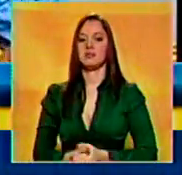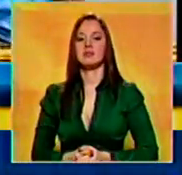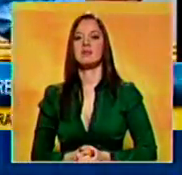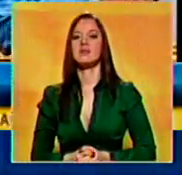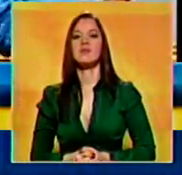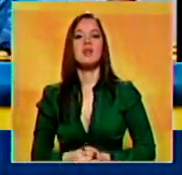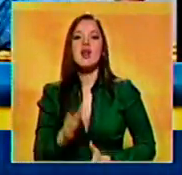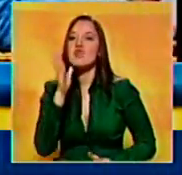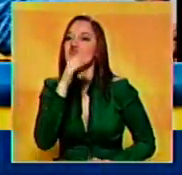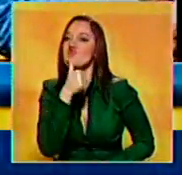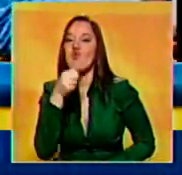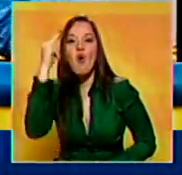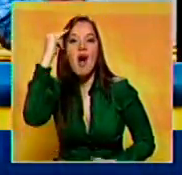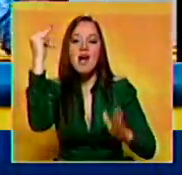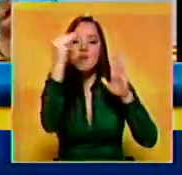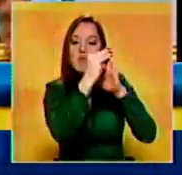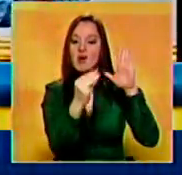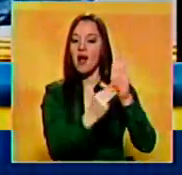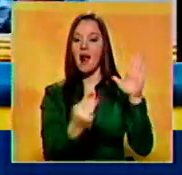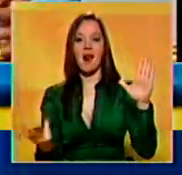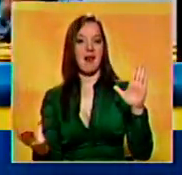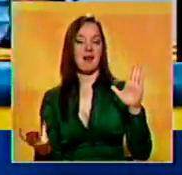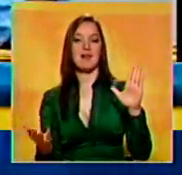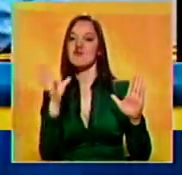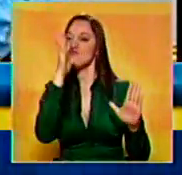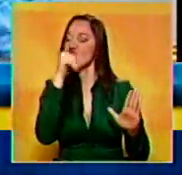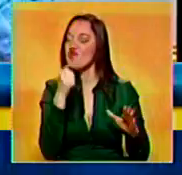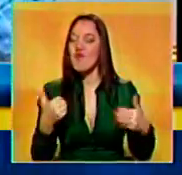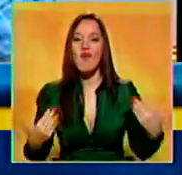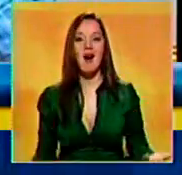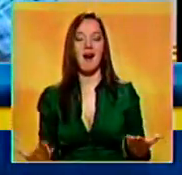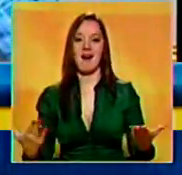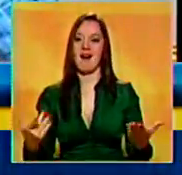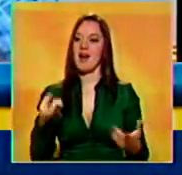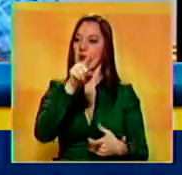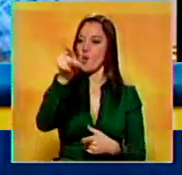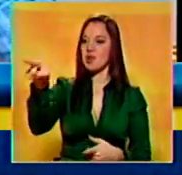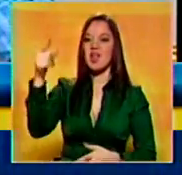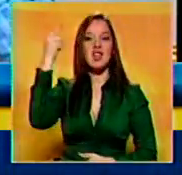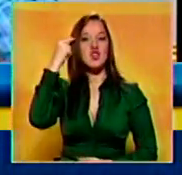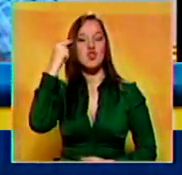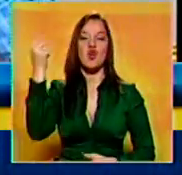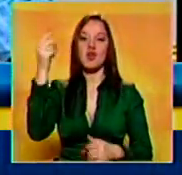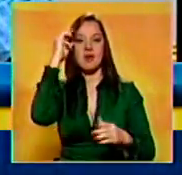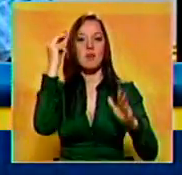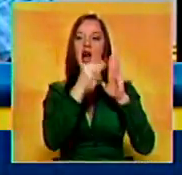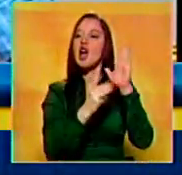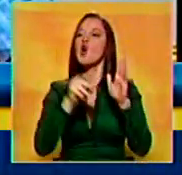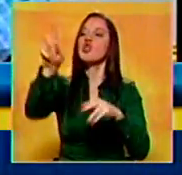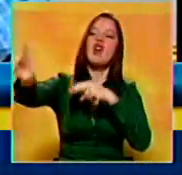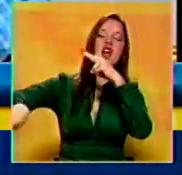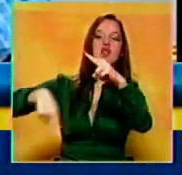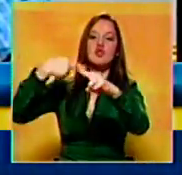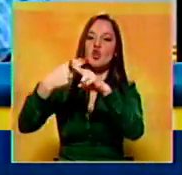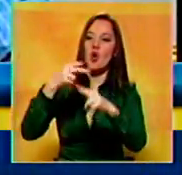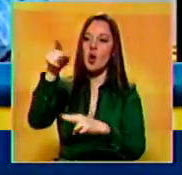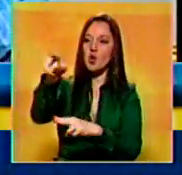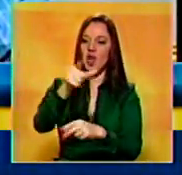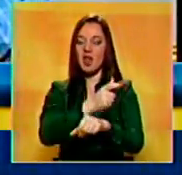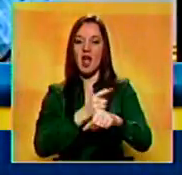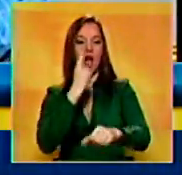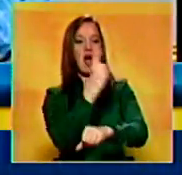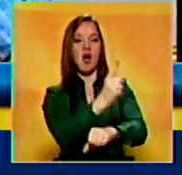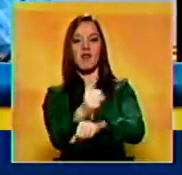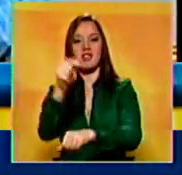No hay moral, no hay moral de ningún tipo, son inmorales y más nunca van a volver a gobernar este país,